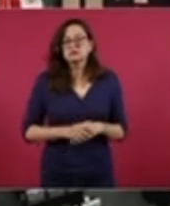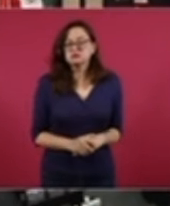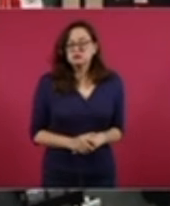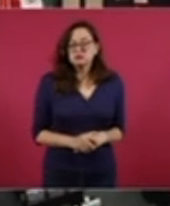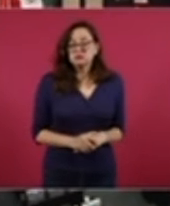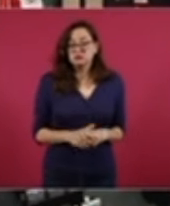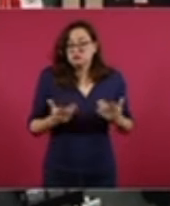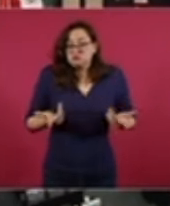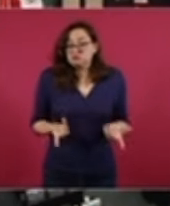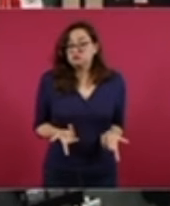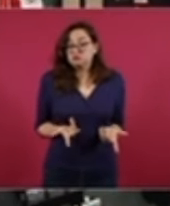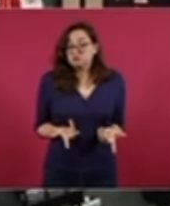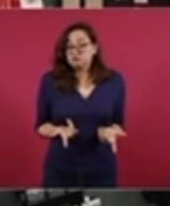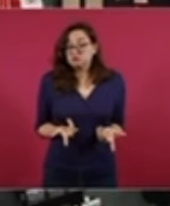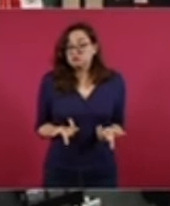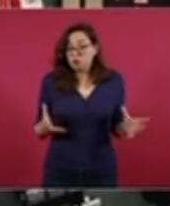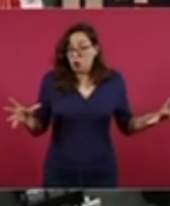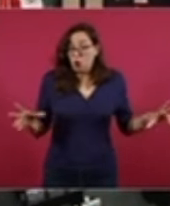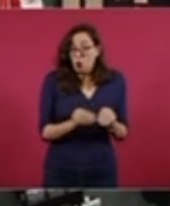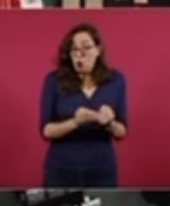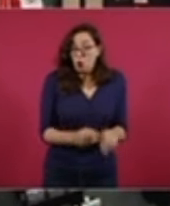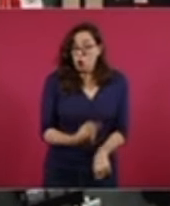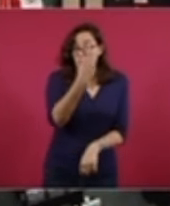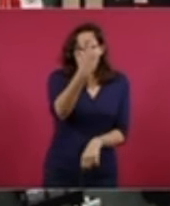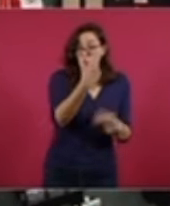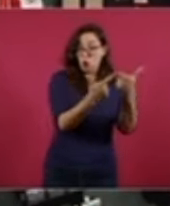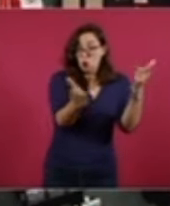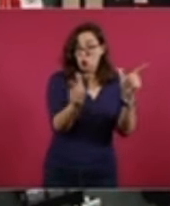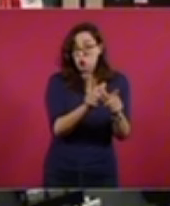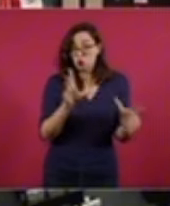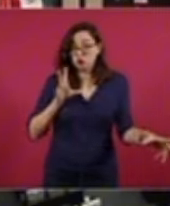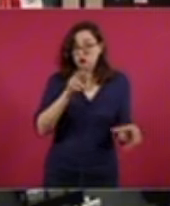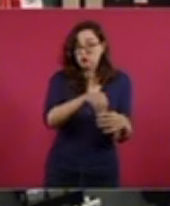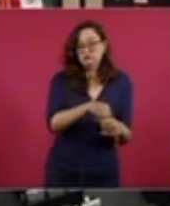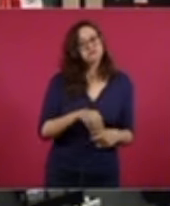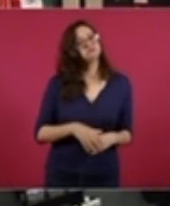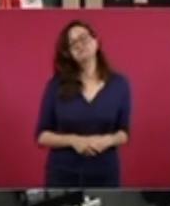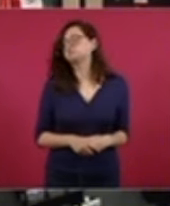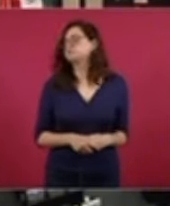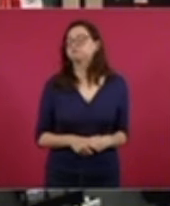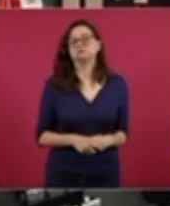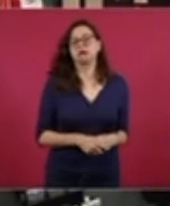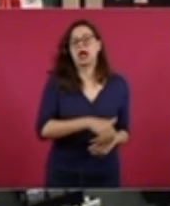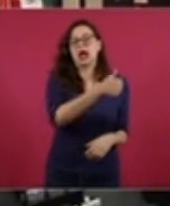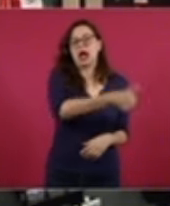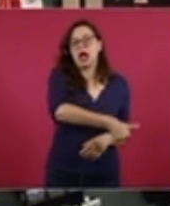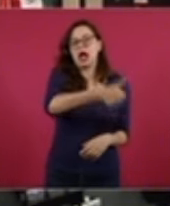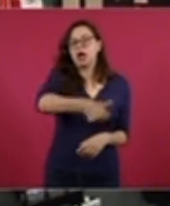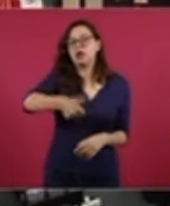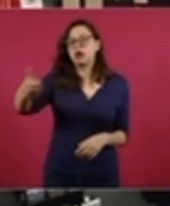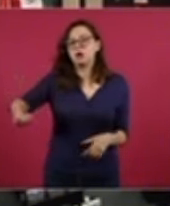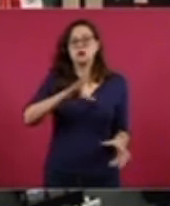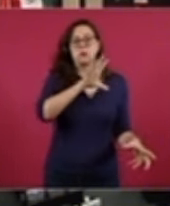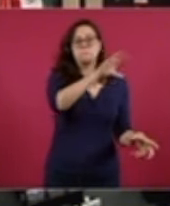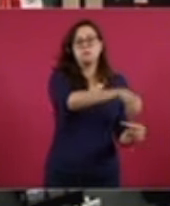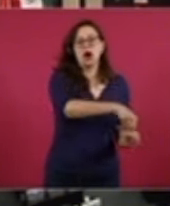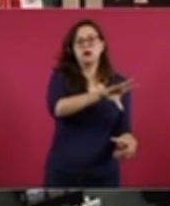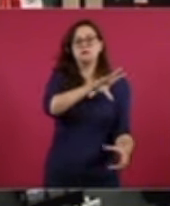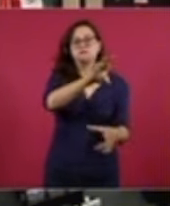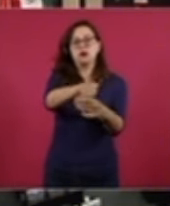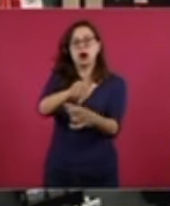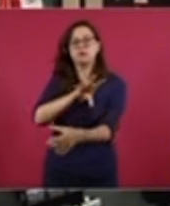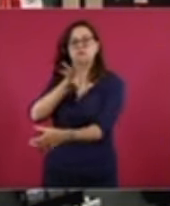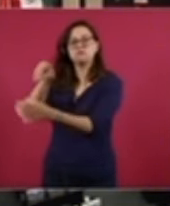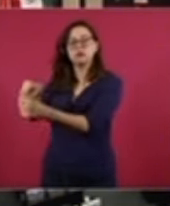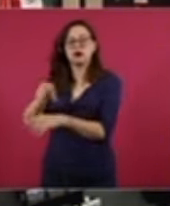Ciudadano. ¿Y cómo se distribuyeron los diputados? Por partido. En 2015, hubo